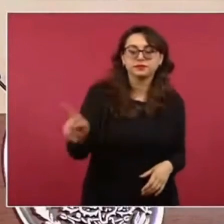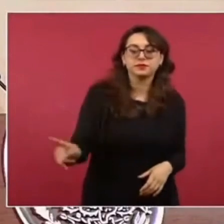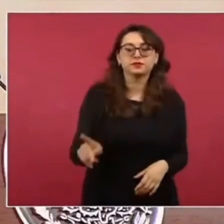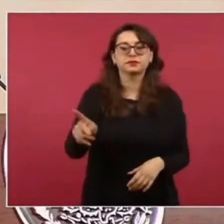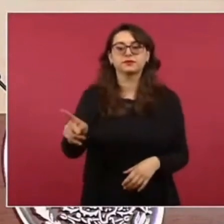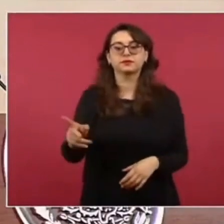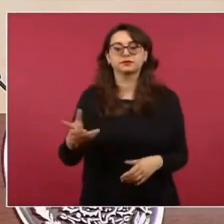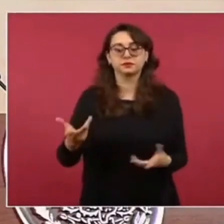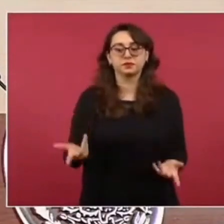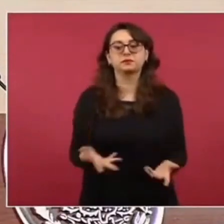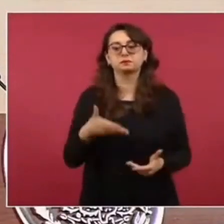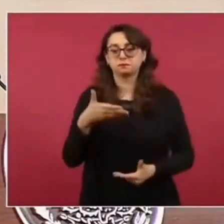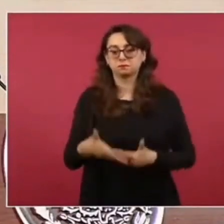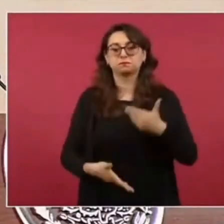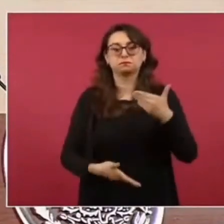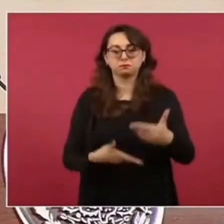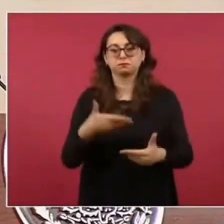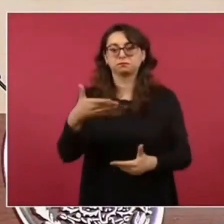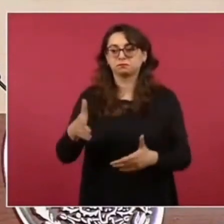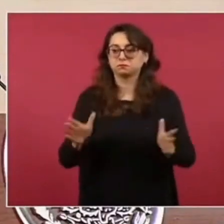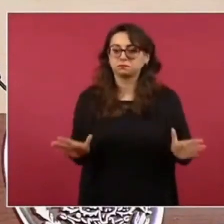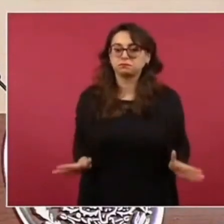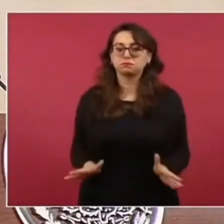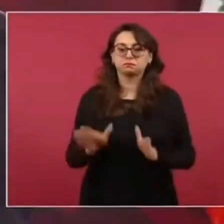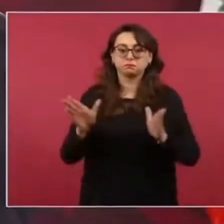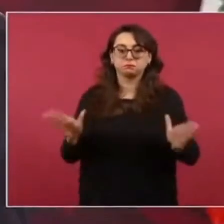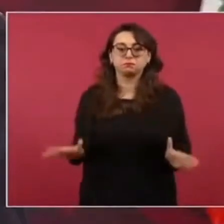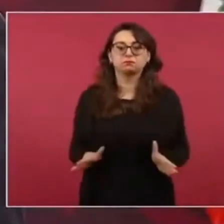vamos a seguir exaltando